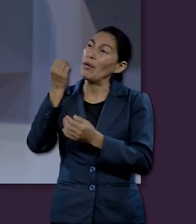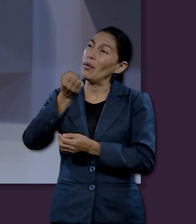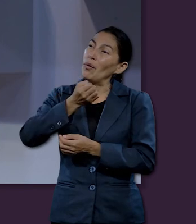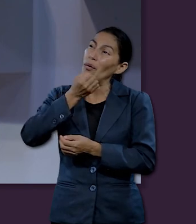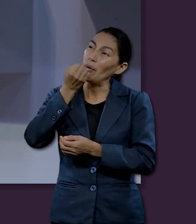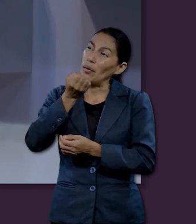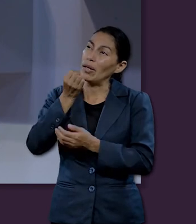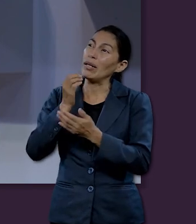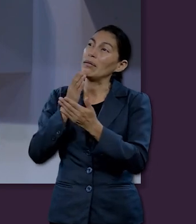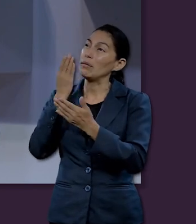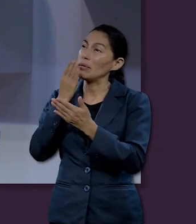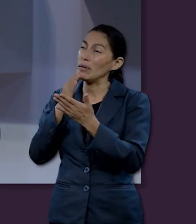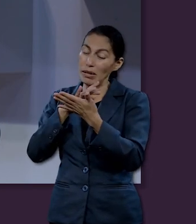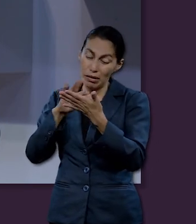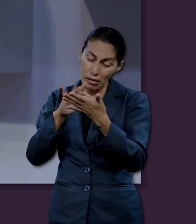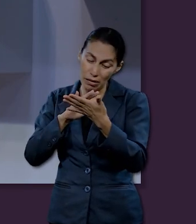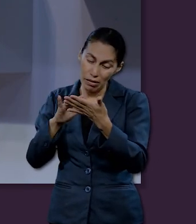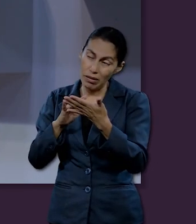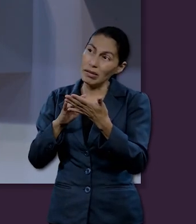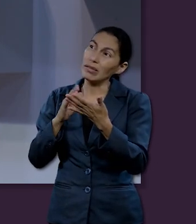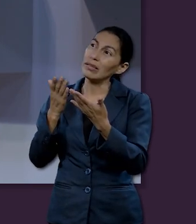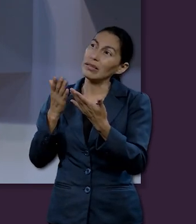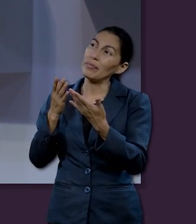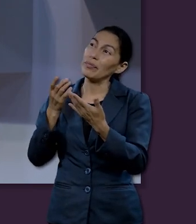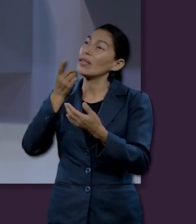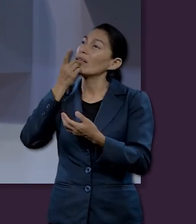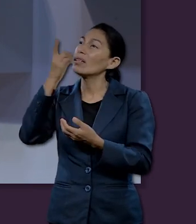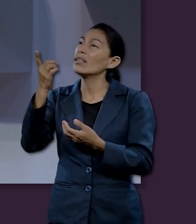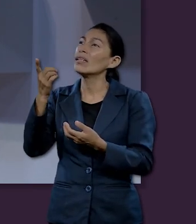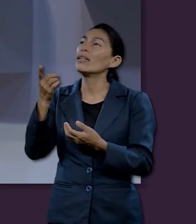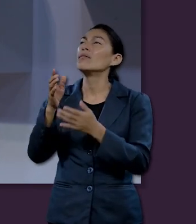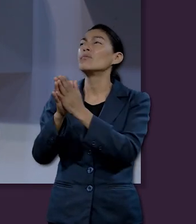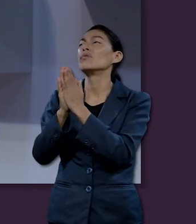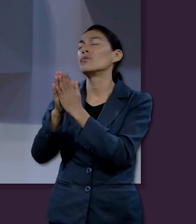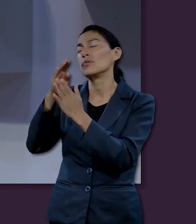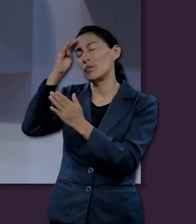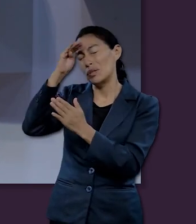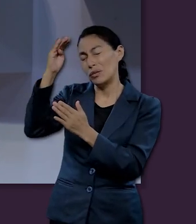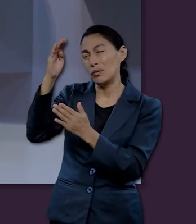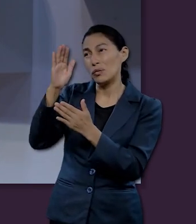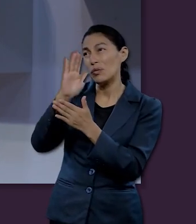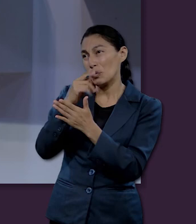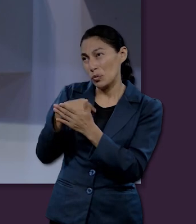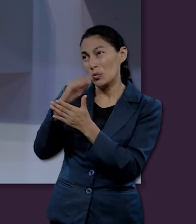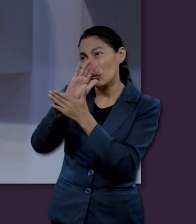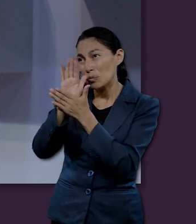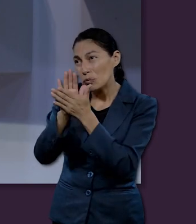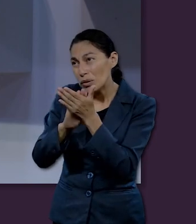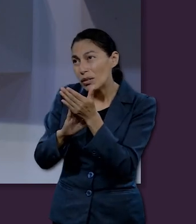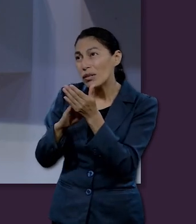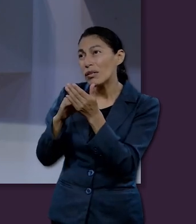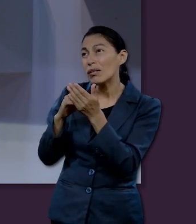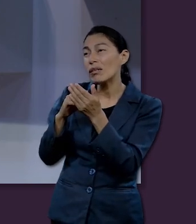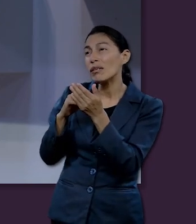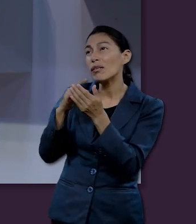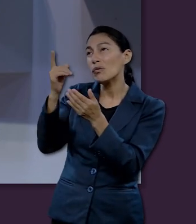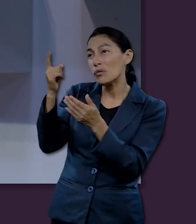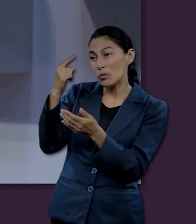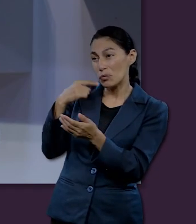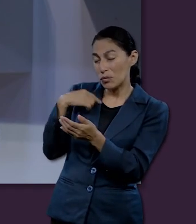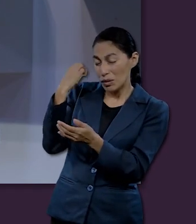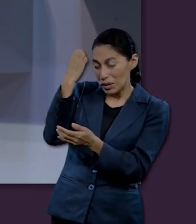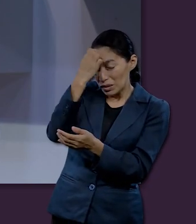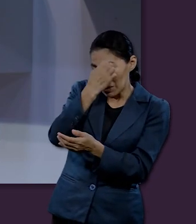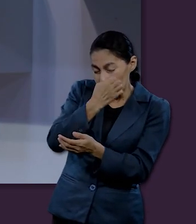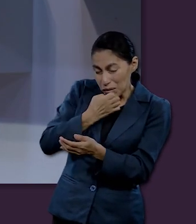ver en qué sentido. Examíname, oh Dios, dice. Y mírame si voy por el buen camino. Entonces, nosotros también hay que